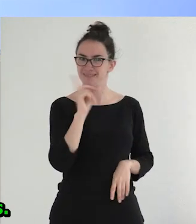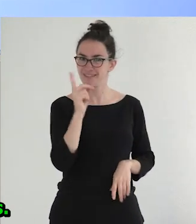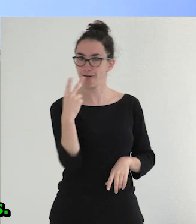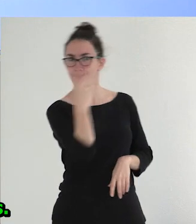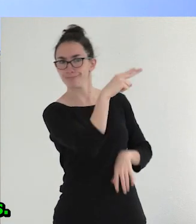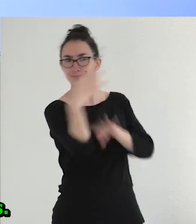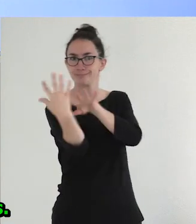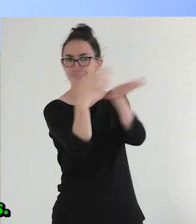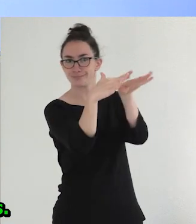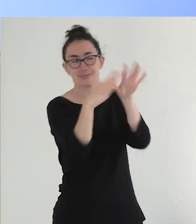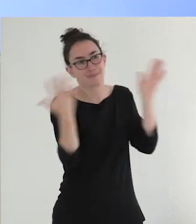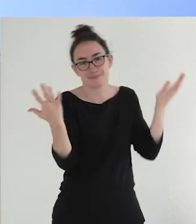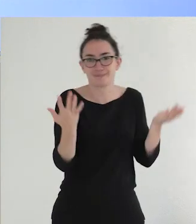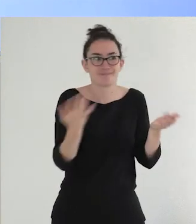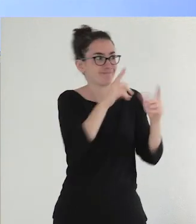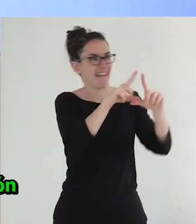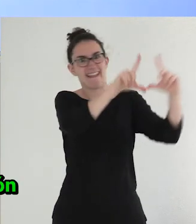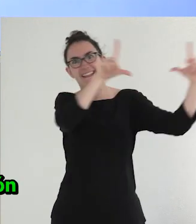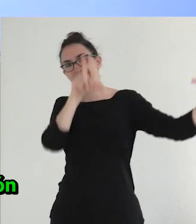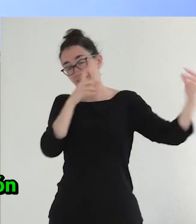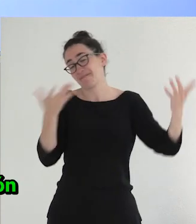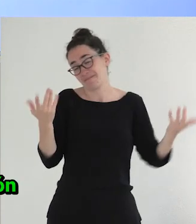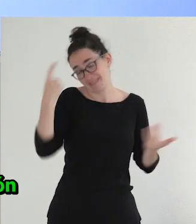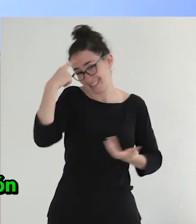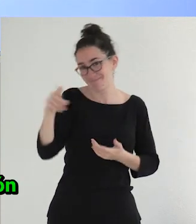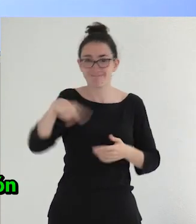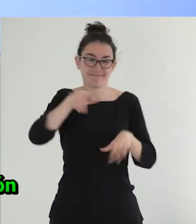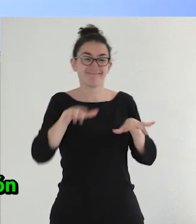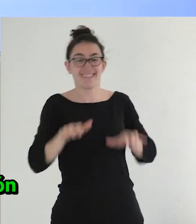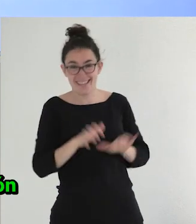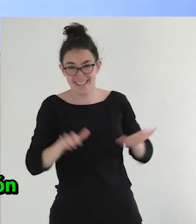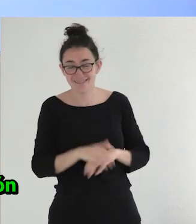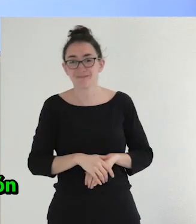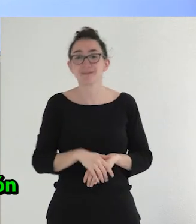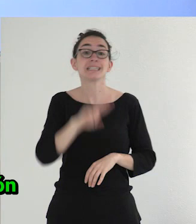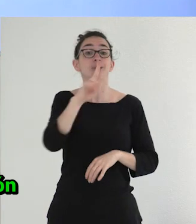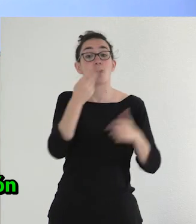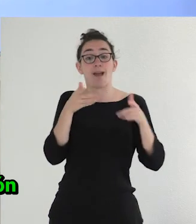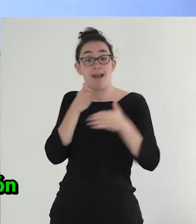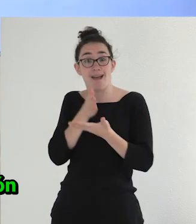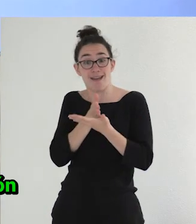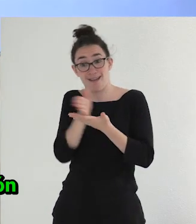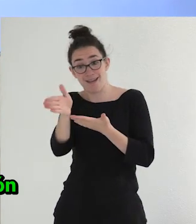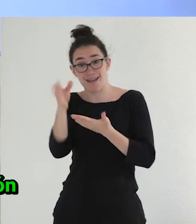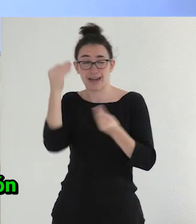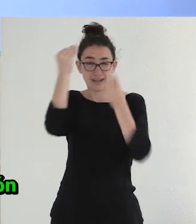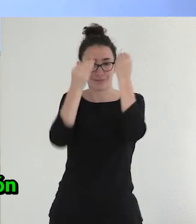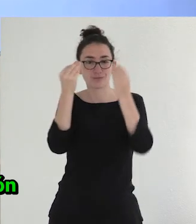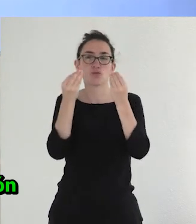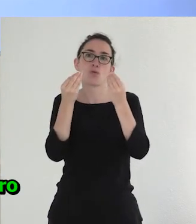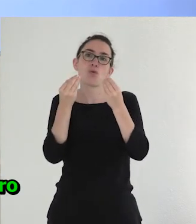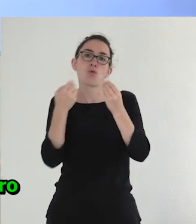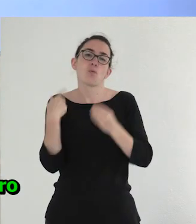Es más grande que nosotros aquí. Bueno, la segunda reflexión es un planteamiento